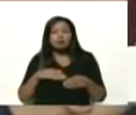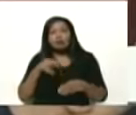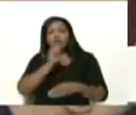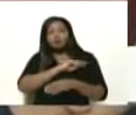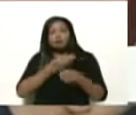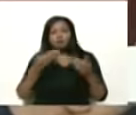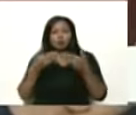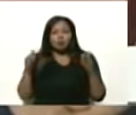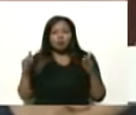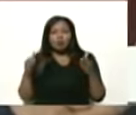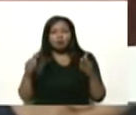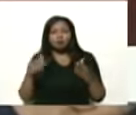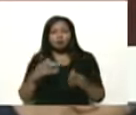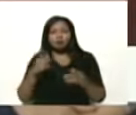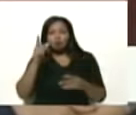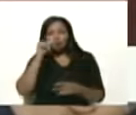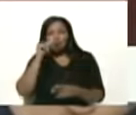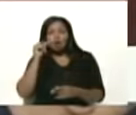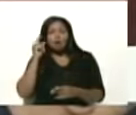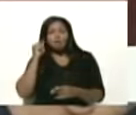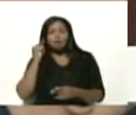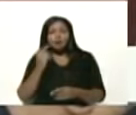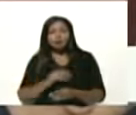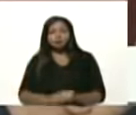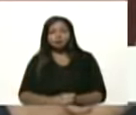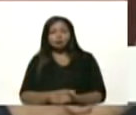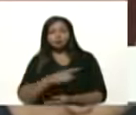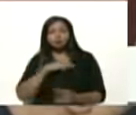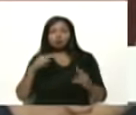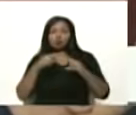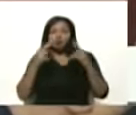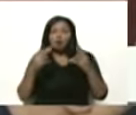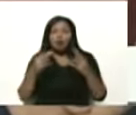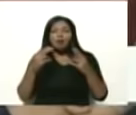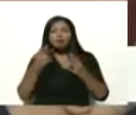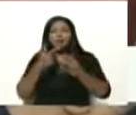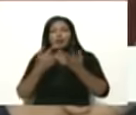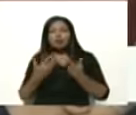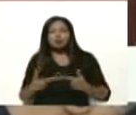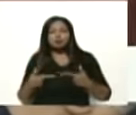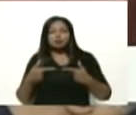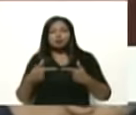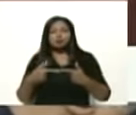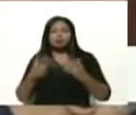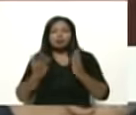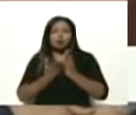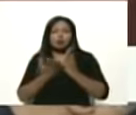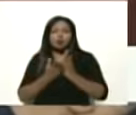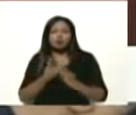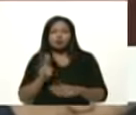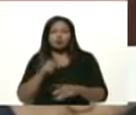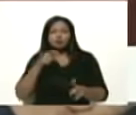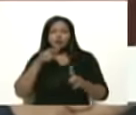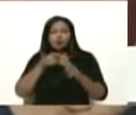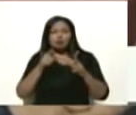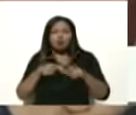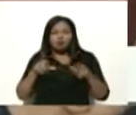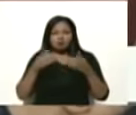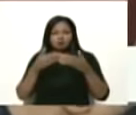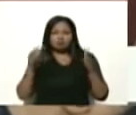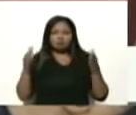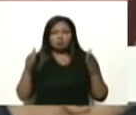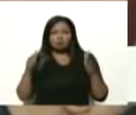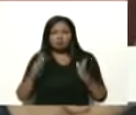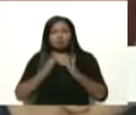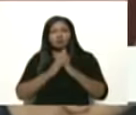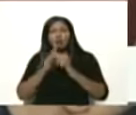Comercio Nacional en Eidalaya, Lugo, nos encontramos en la fábrica de útiles escolares, Jegar, ubicada en la populosa parroquia